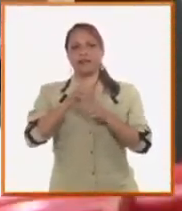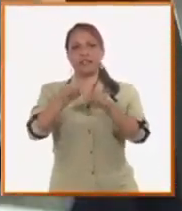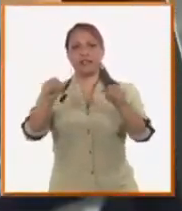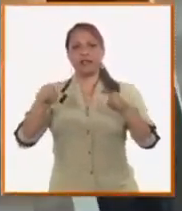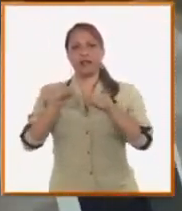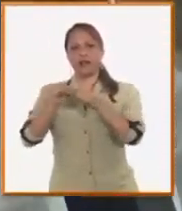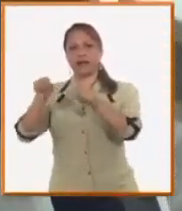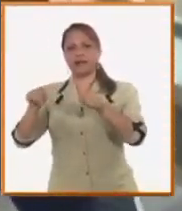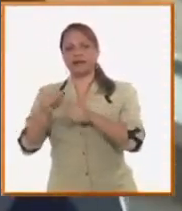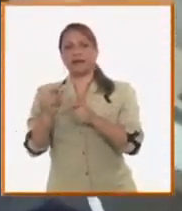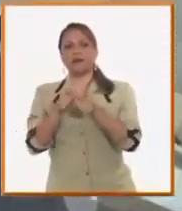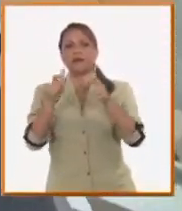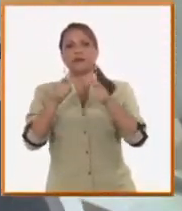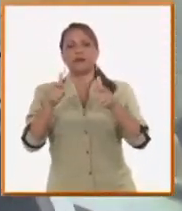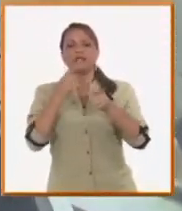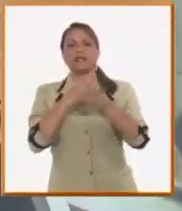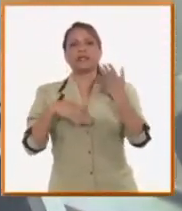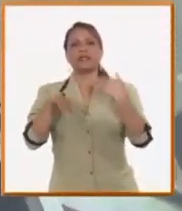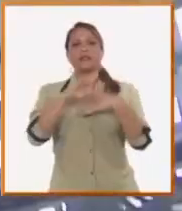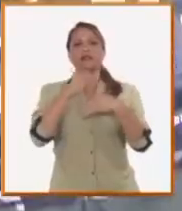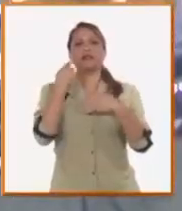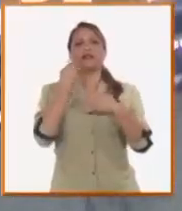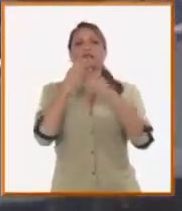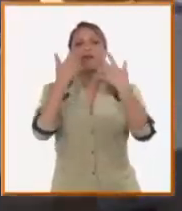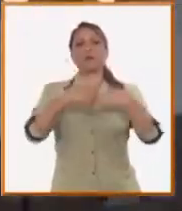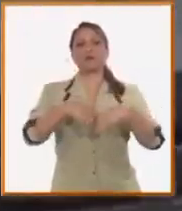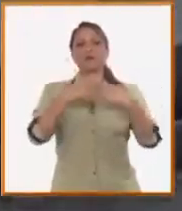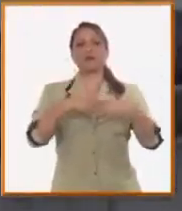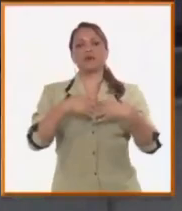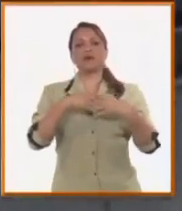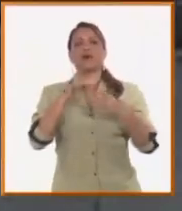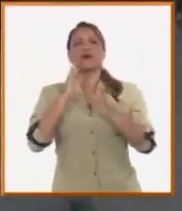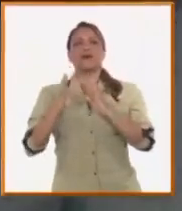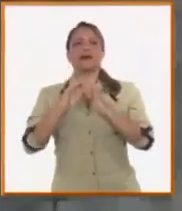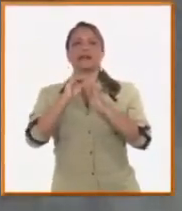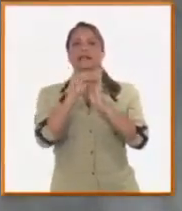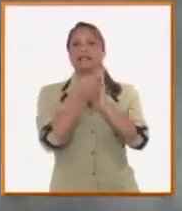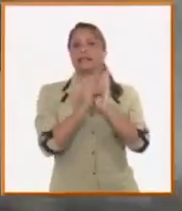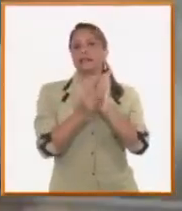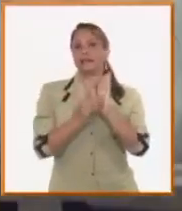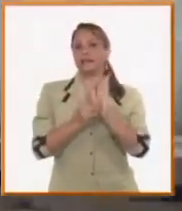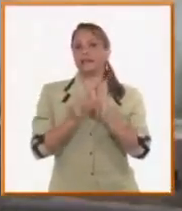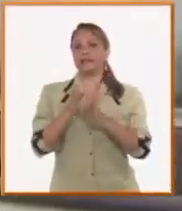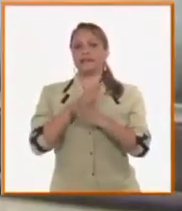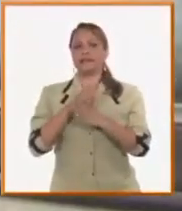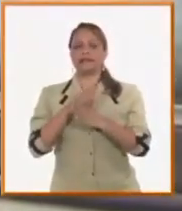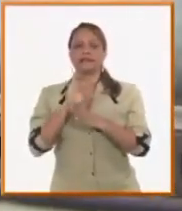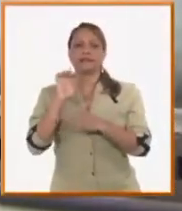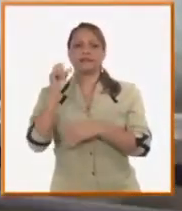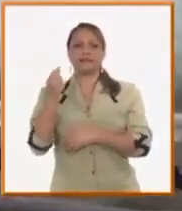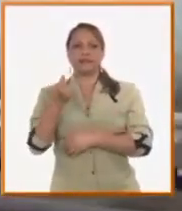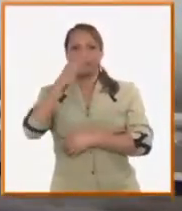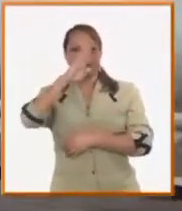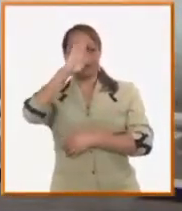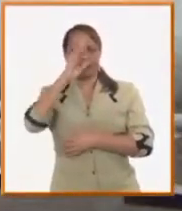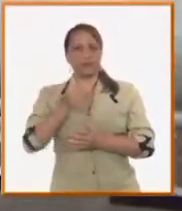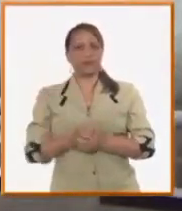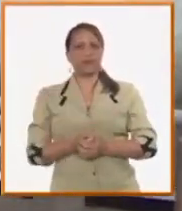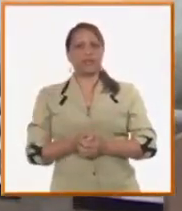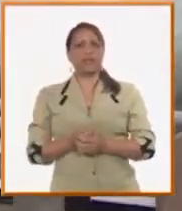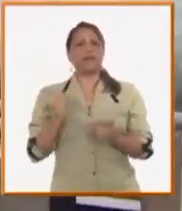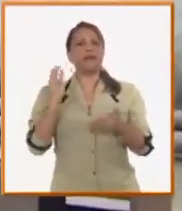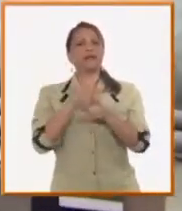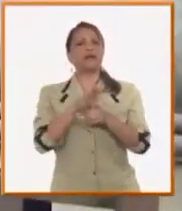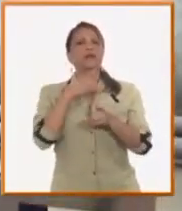incrementan los niveles productivos de partes y piezas con destino a diferentes actores de la economía cubana. Y por eso hoy tenemos en marcha un